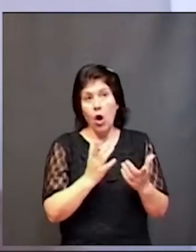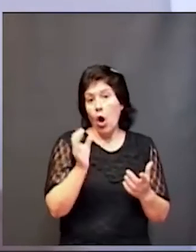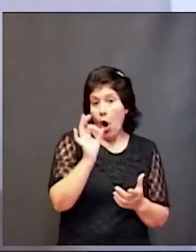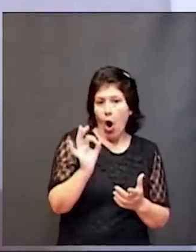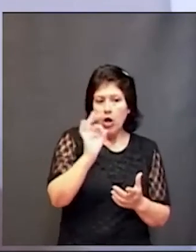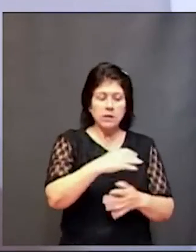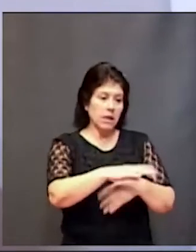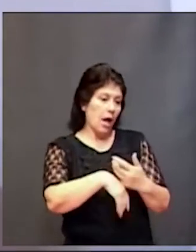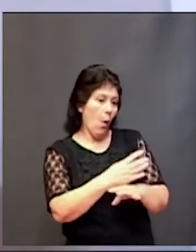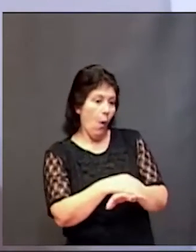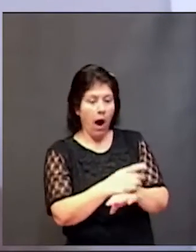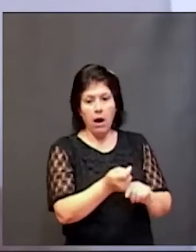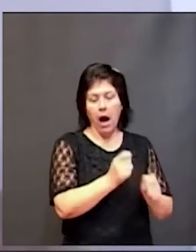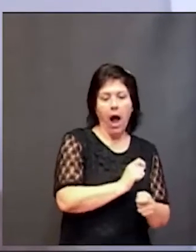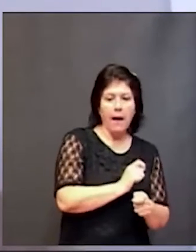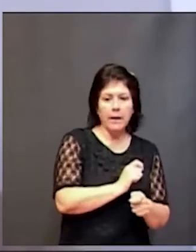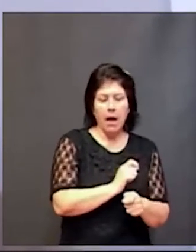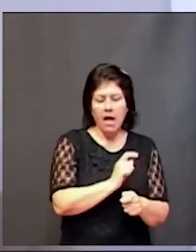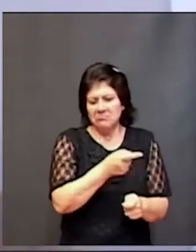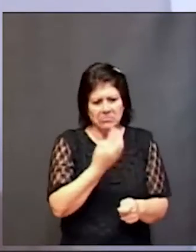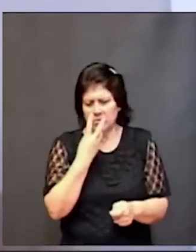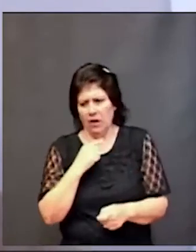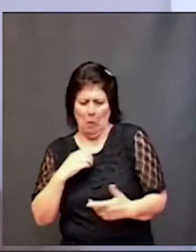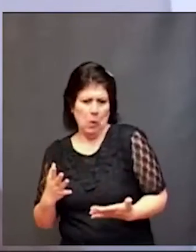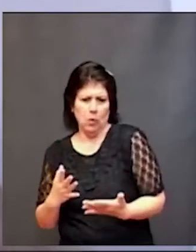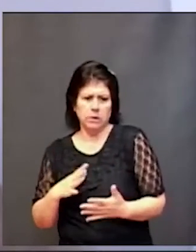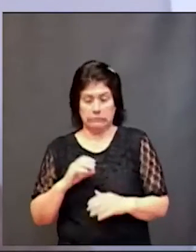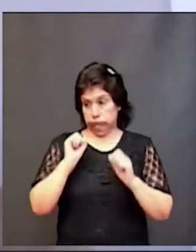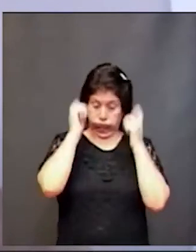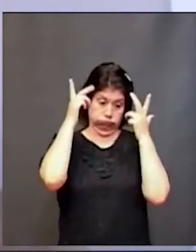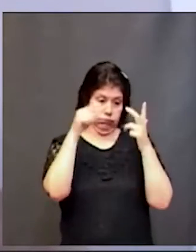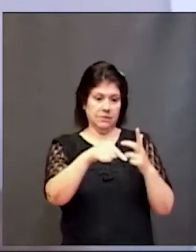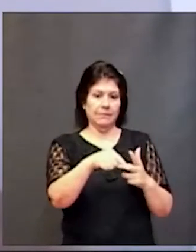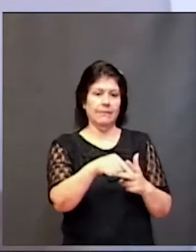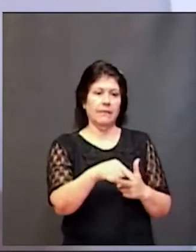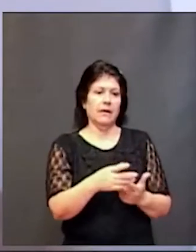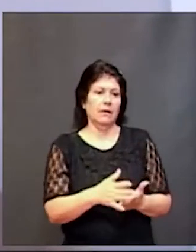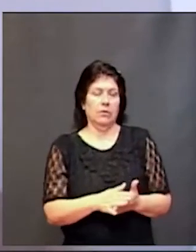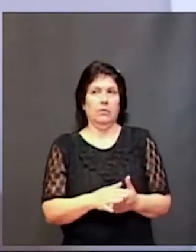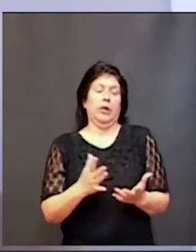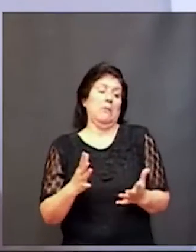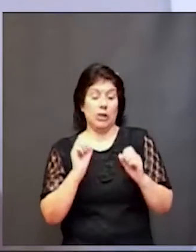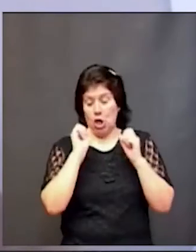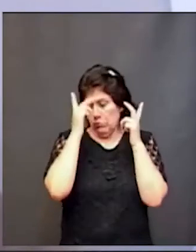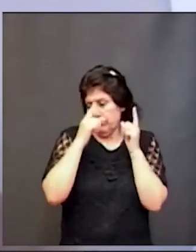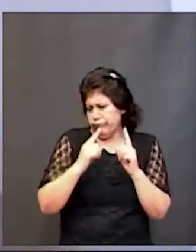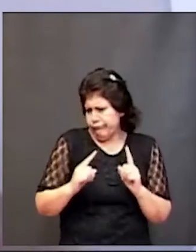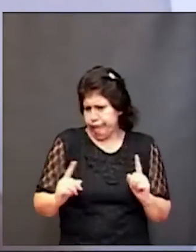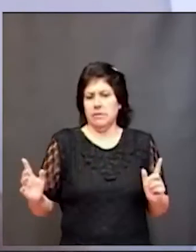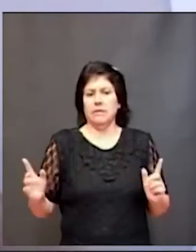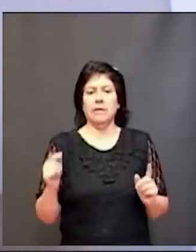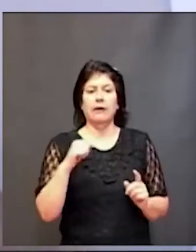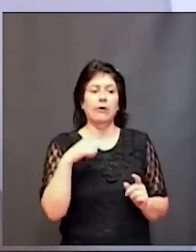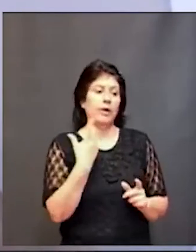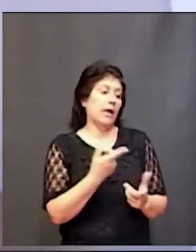y se frustra con mucha facilidad si esas frustraciones son muy largas eso y no lo